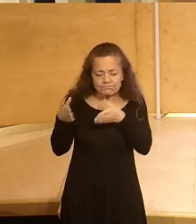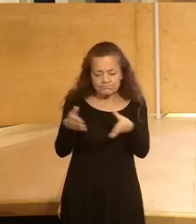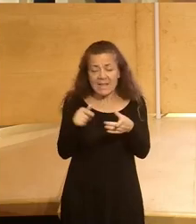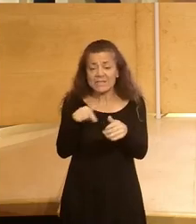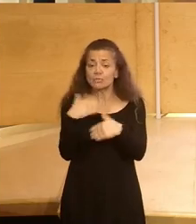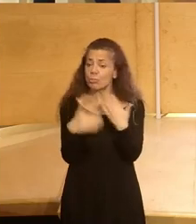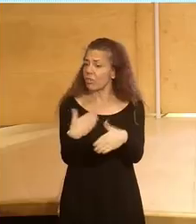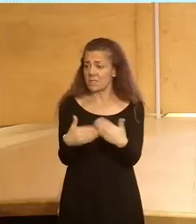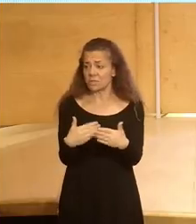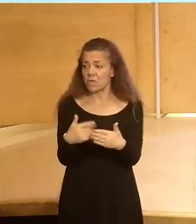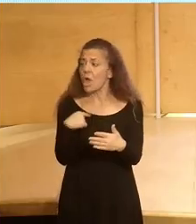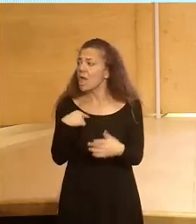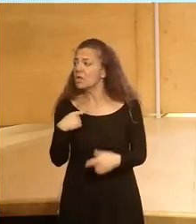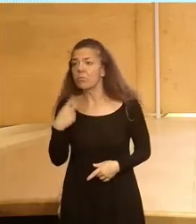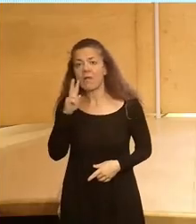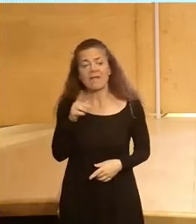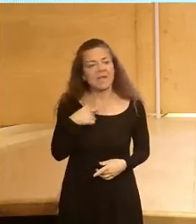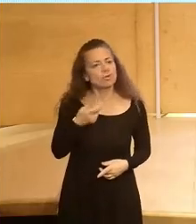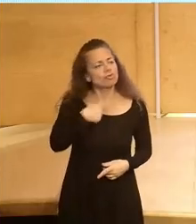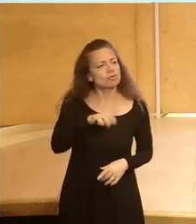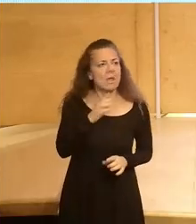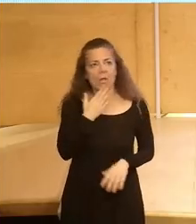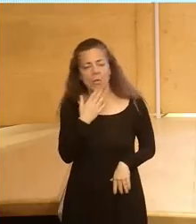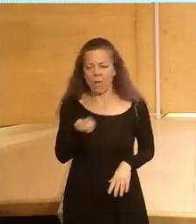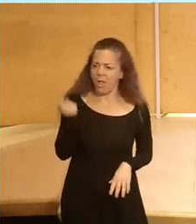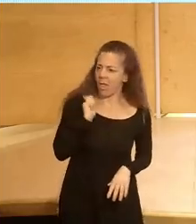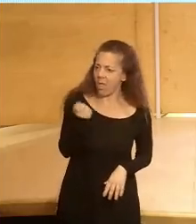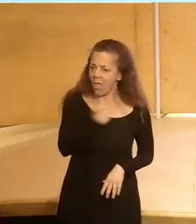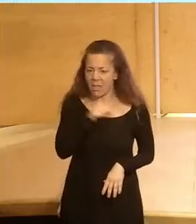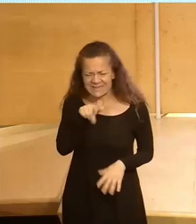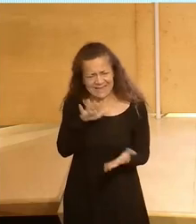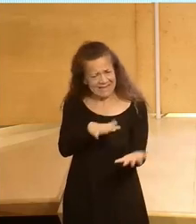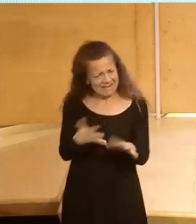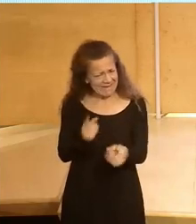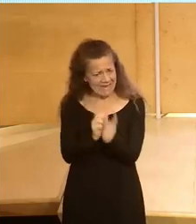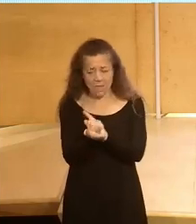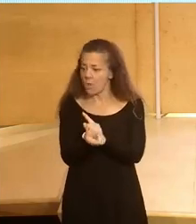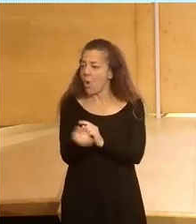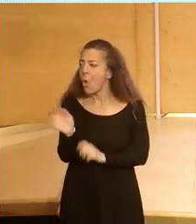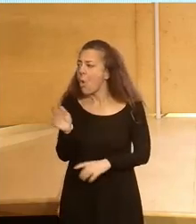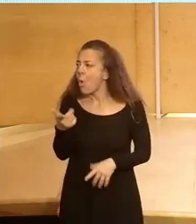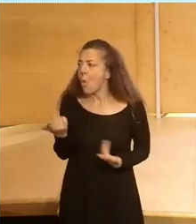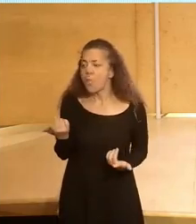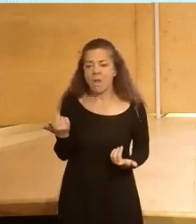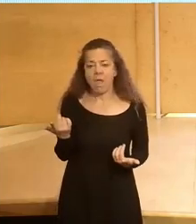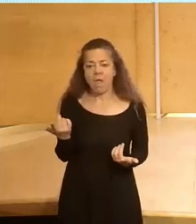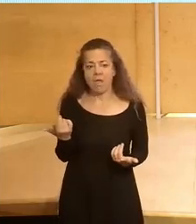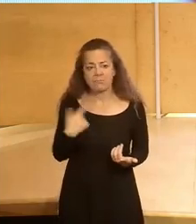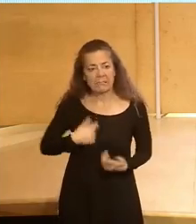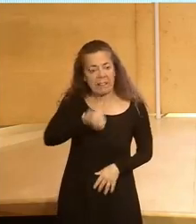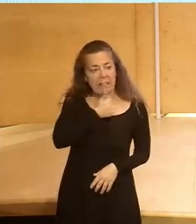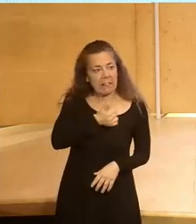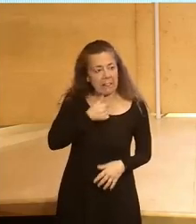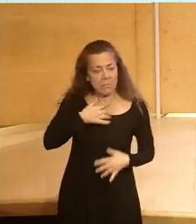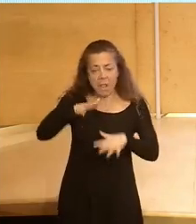procesos en lugar de encontrarnos que somos esclavos de ese cambio o somos en fin una vela a la que lleva el